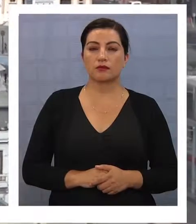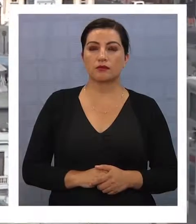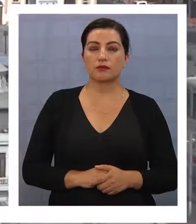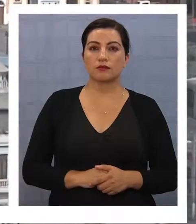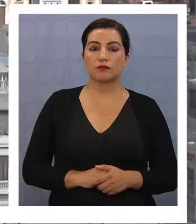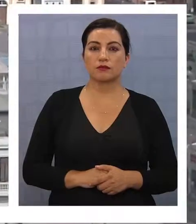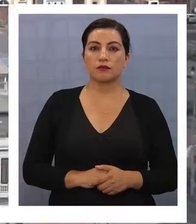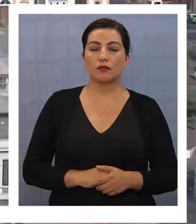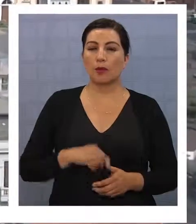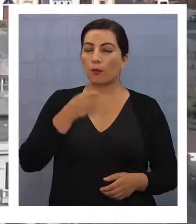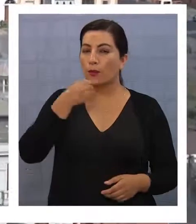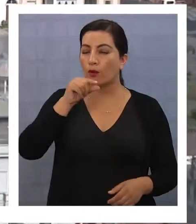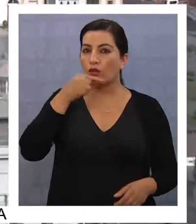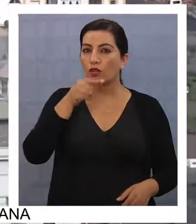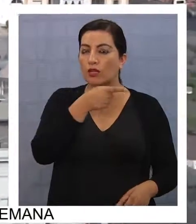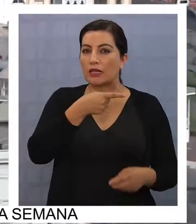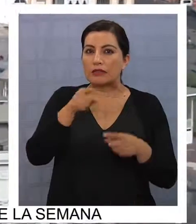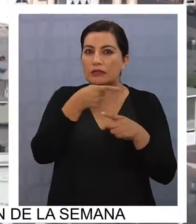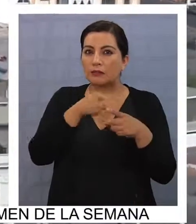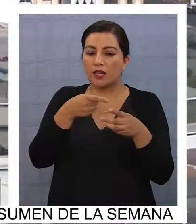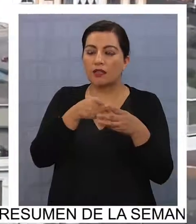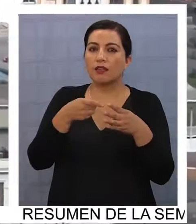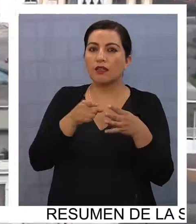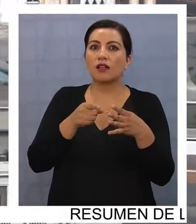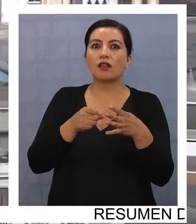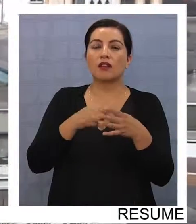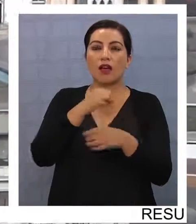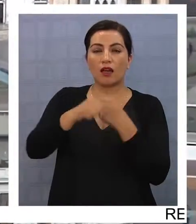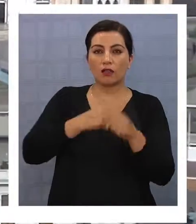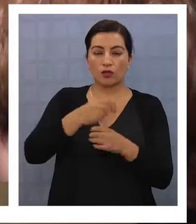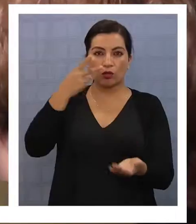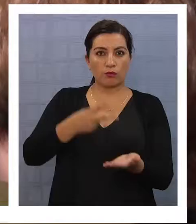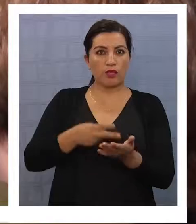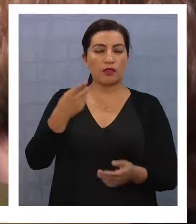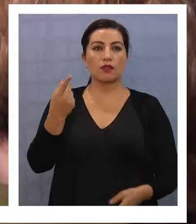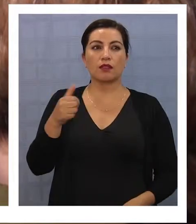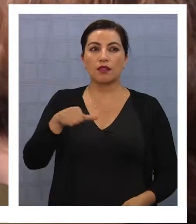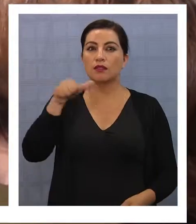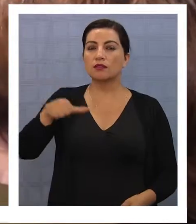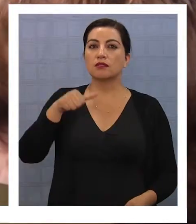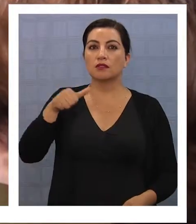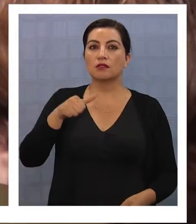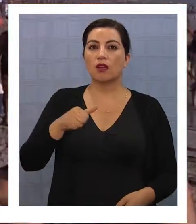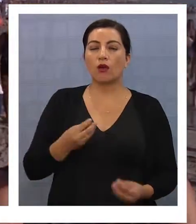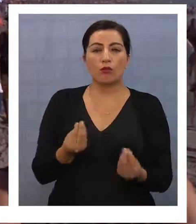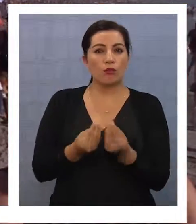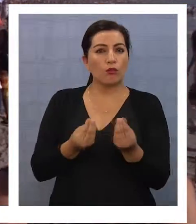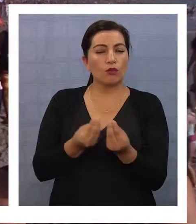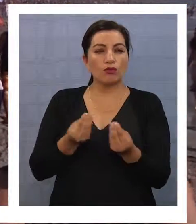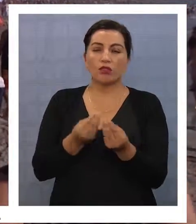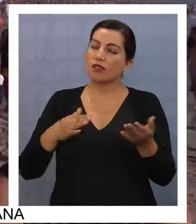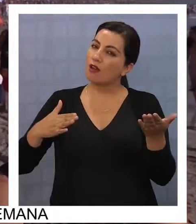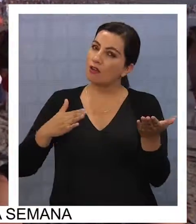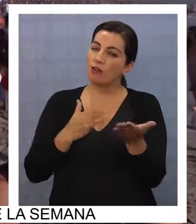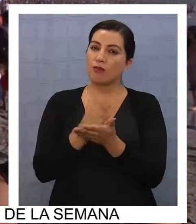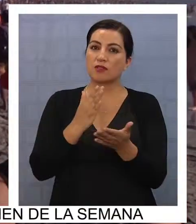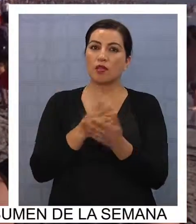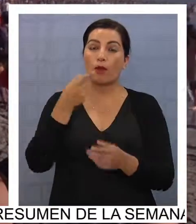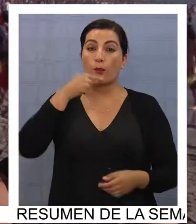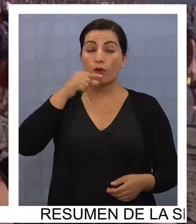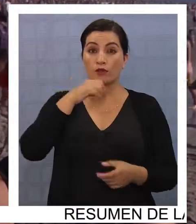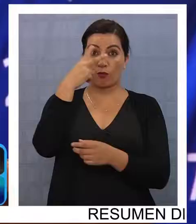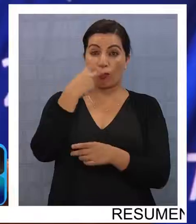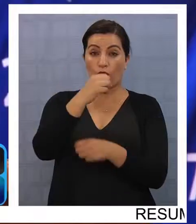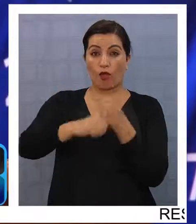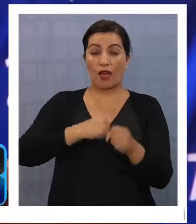A pocas semanas de iniciado el año 2016, muchos son quienes han comenzado a trabajar para los próximos dos años electorales que